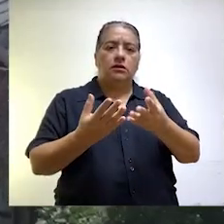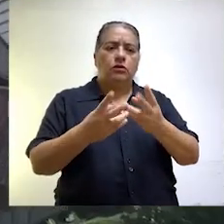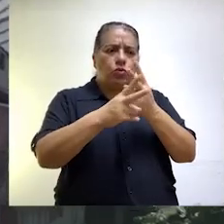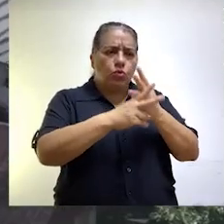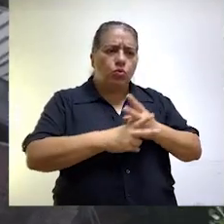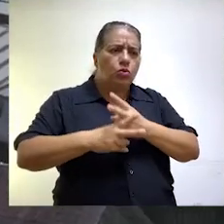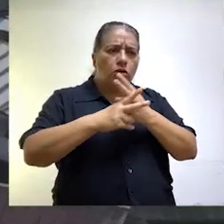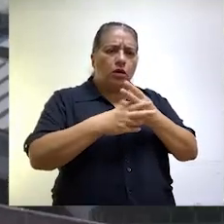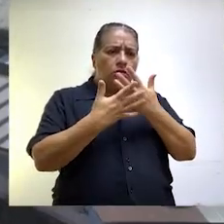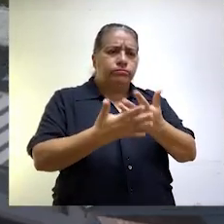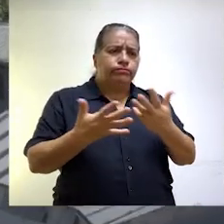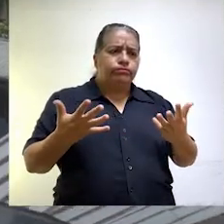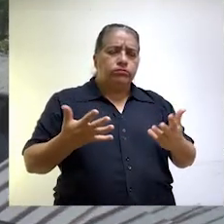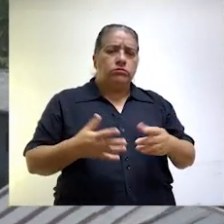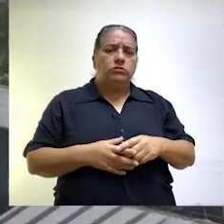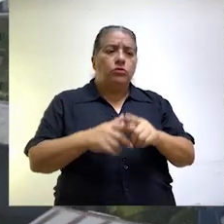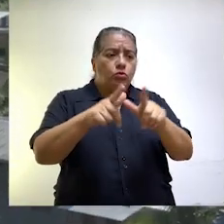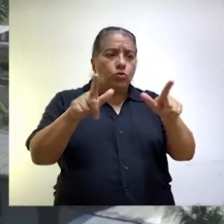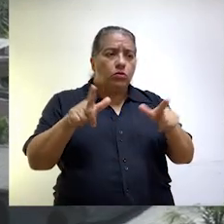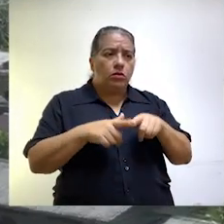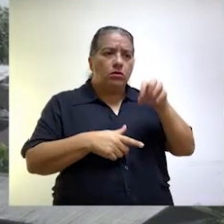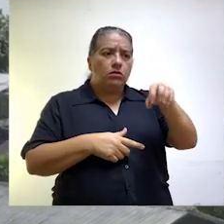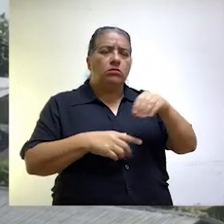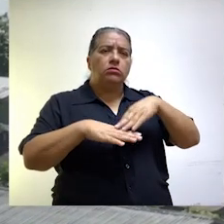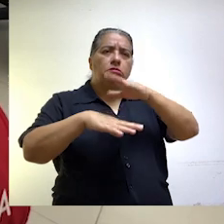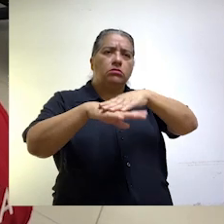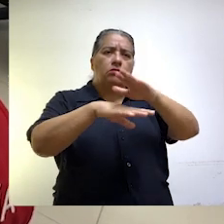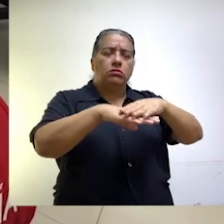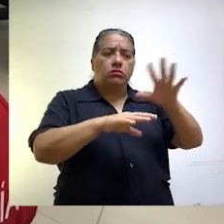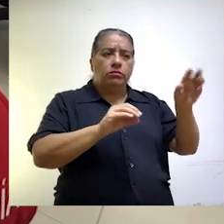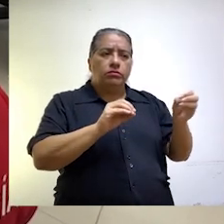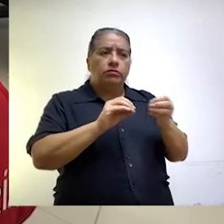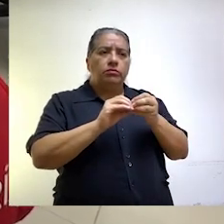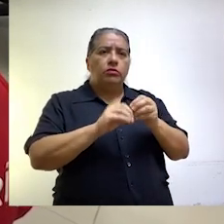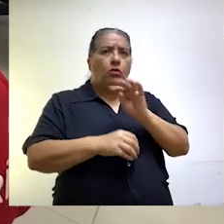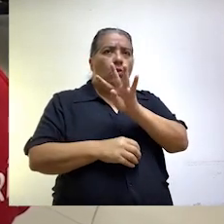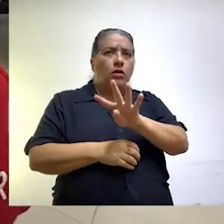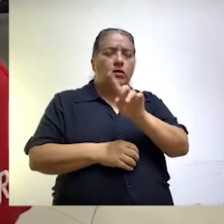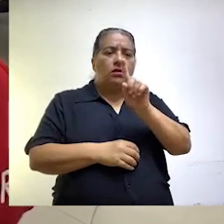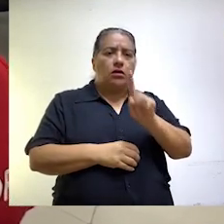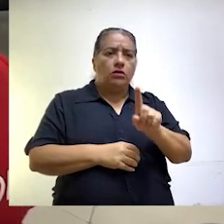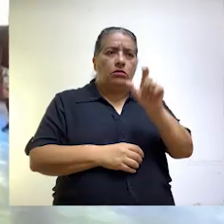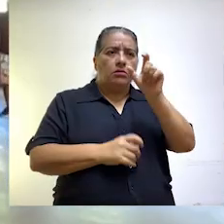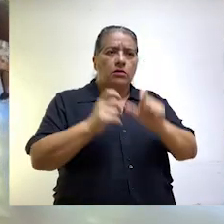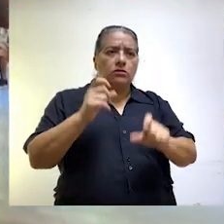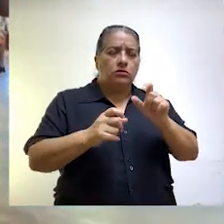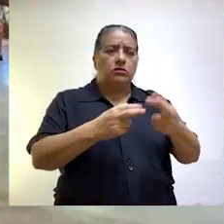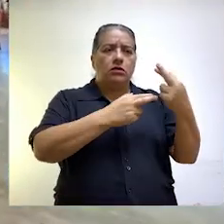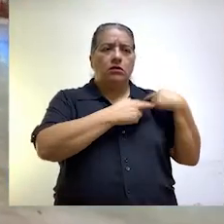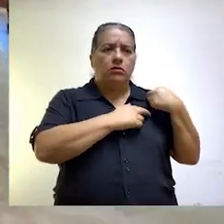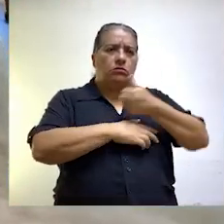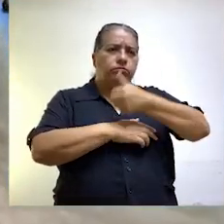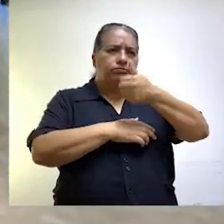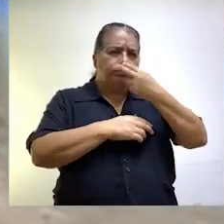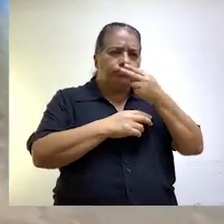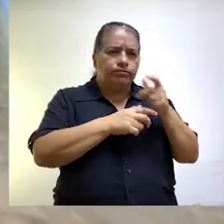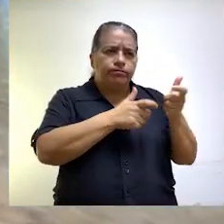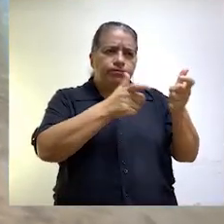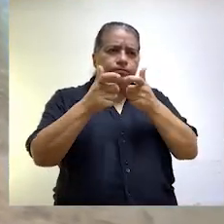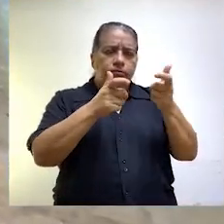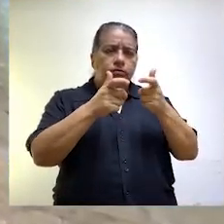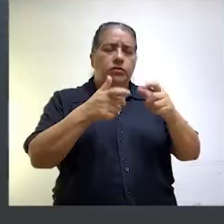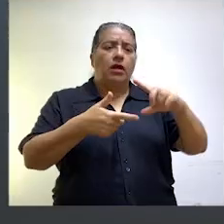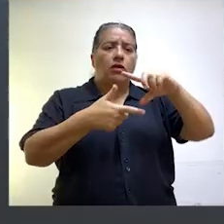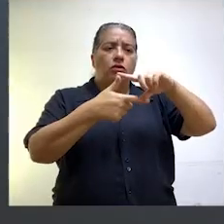incrementar el resguardo de los recursos en el distrito, se anunció la incorporación de 41 auditores de la Contraloría en la